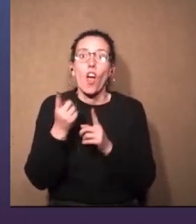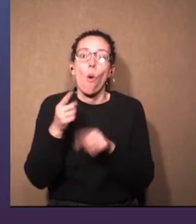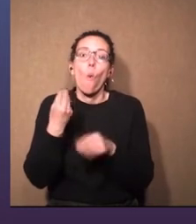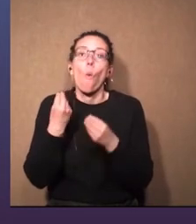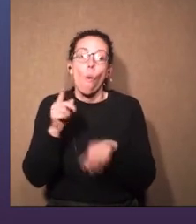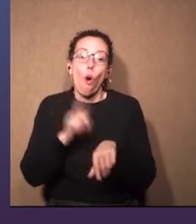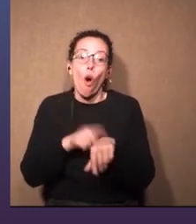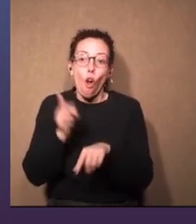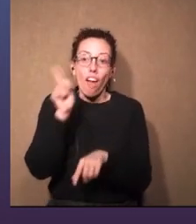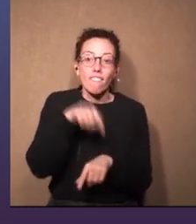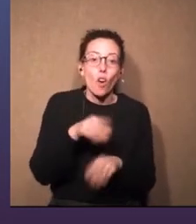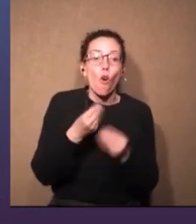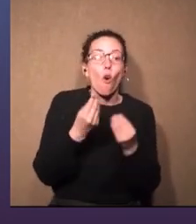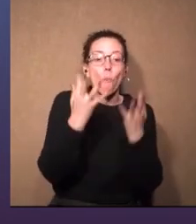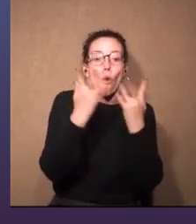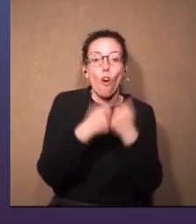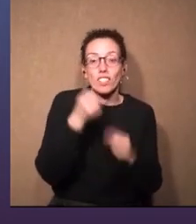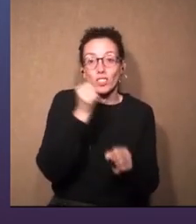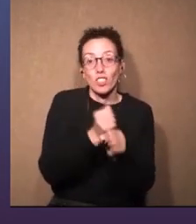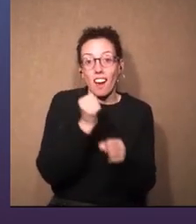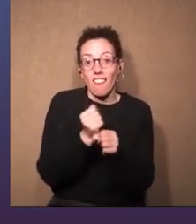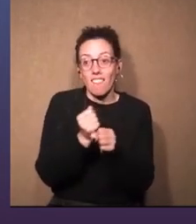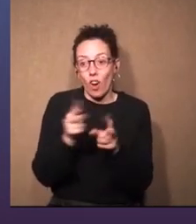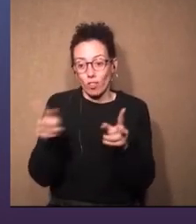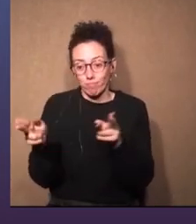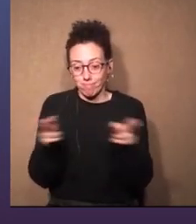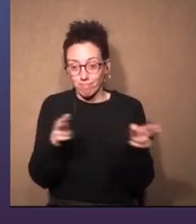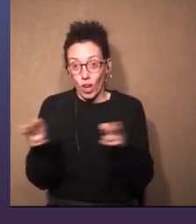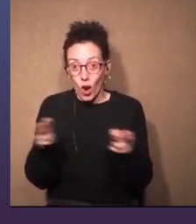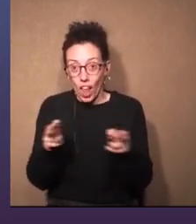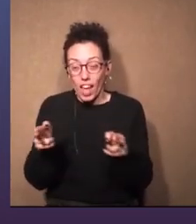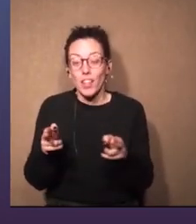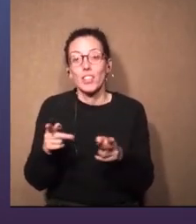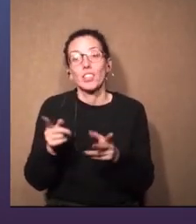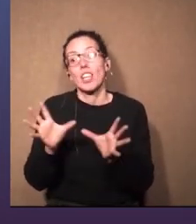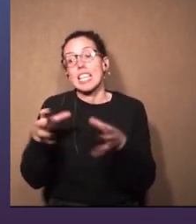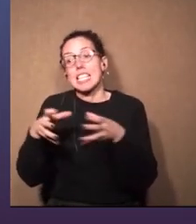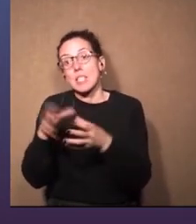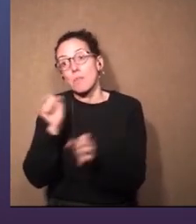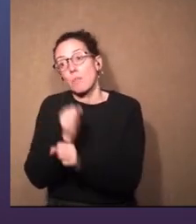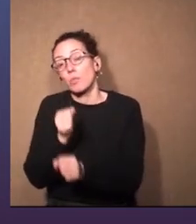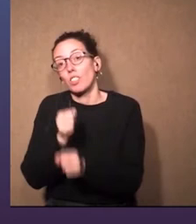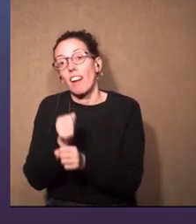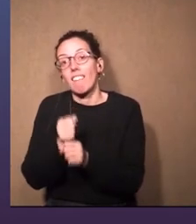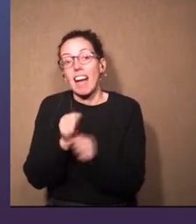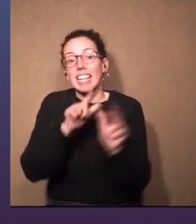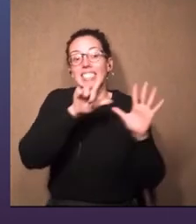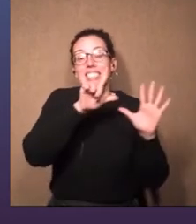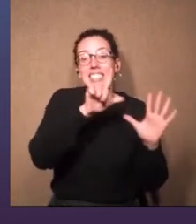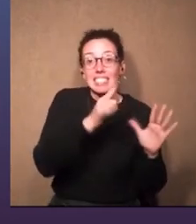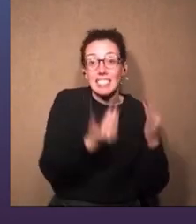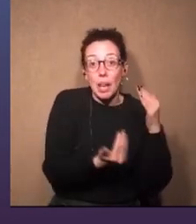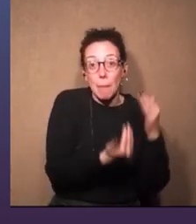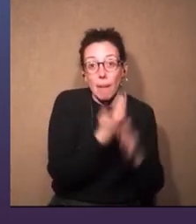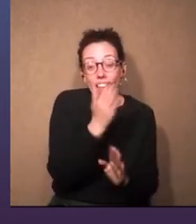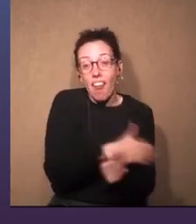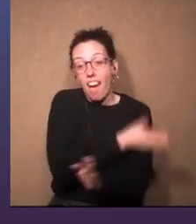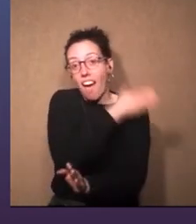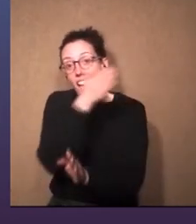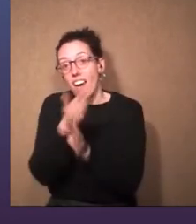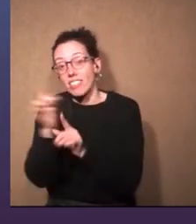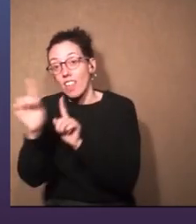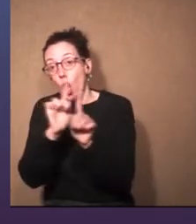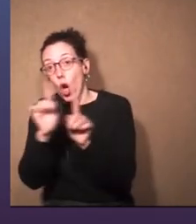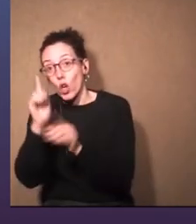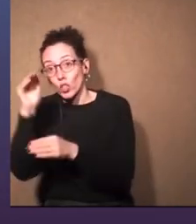vengo y cómo organizo las tareas dentro de ese horario que los, el equipo trabaja desde las siete de la mañana